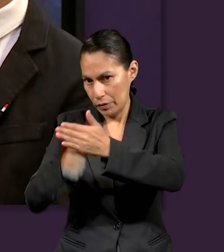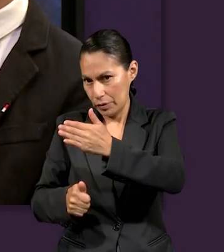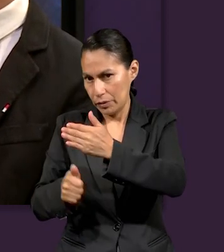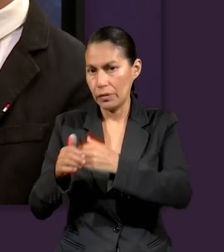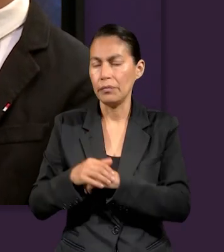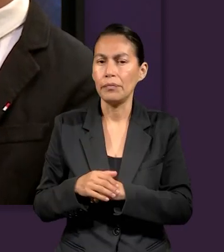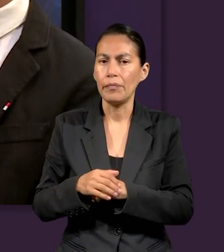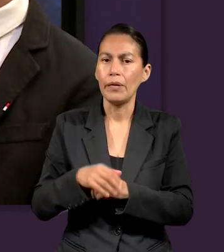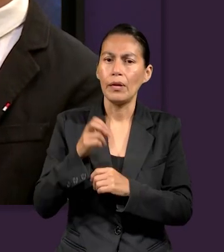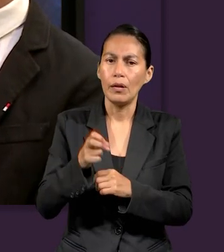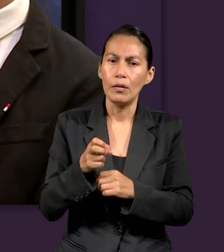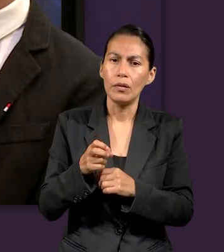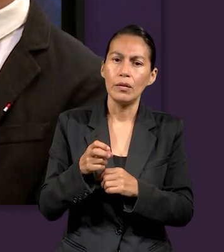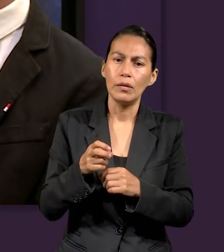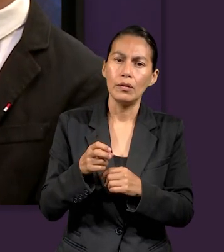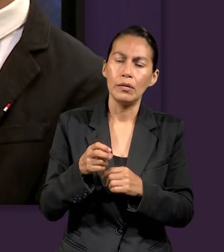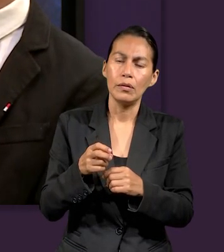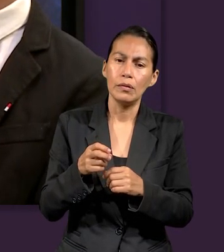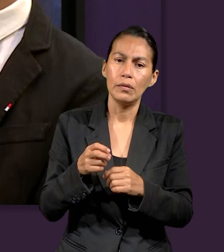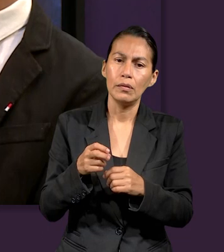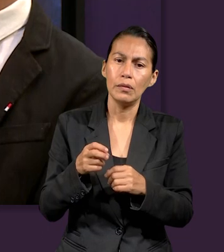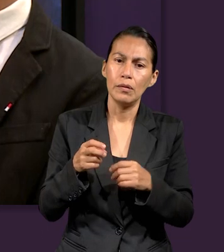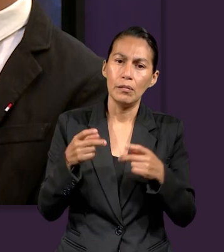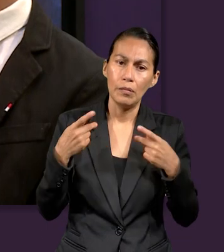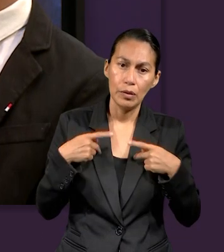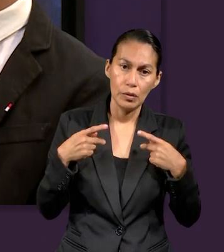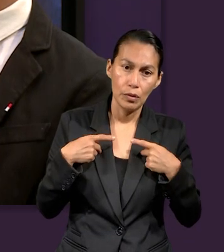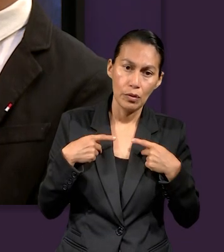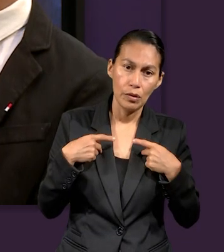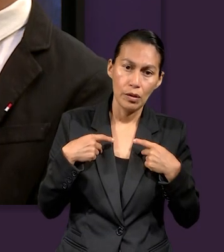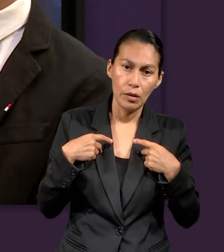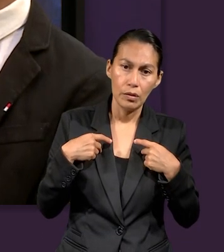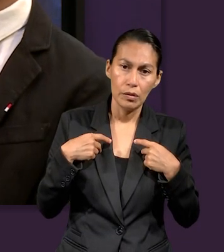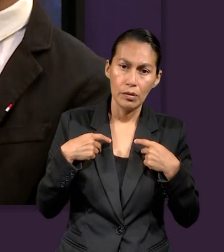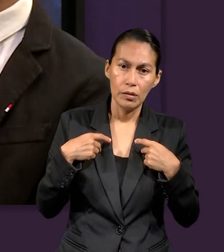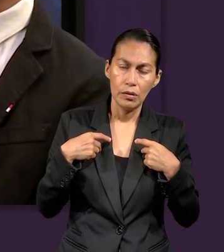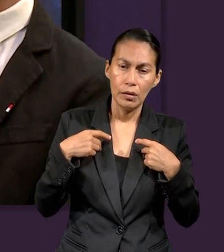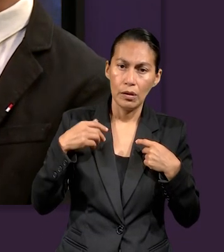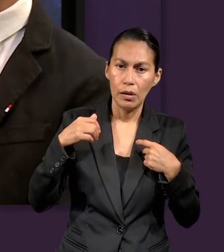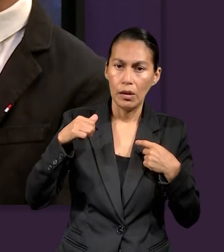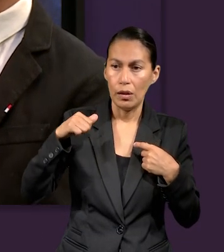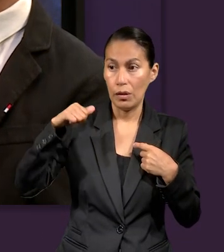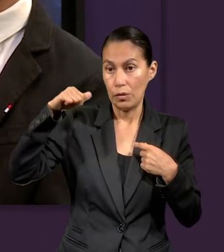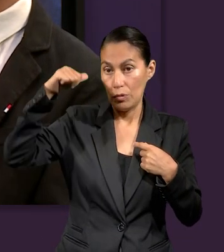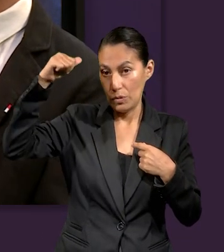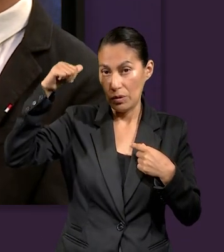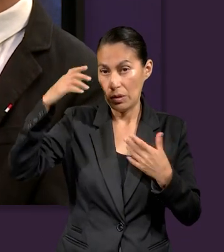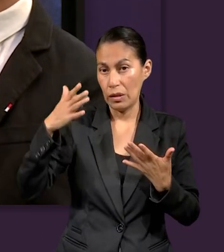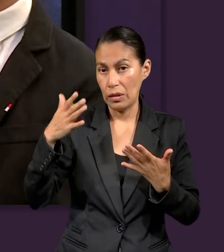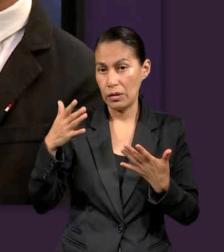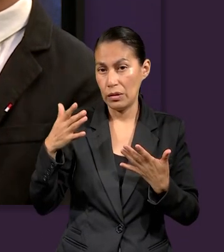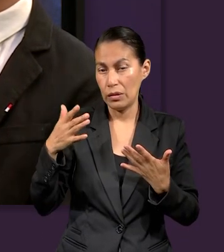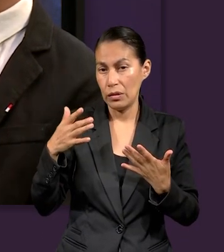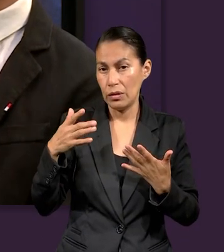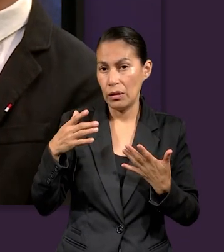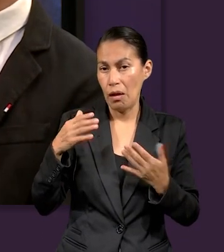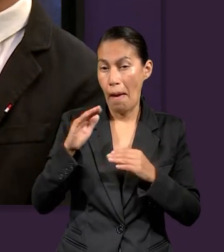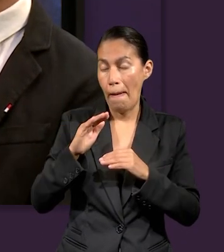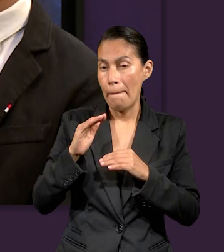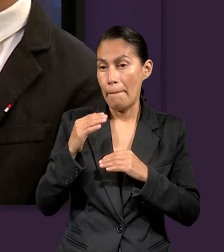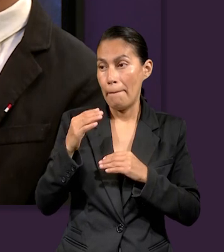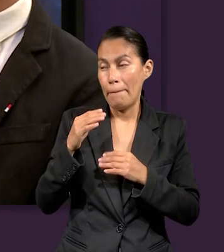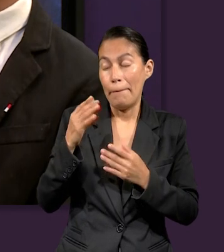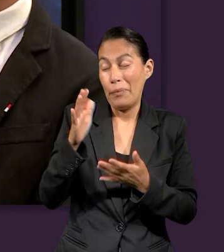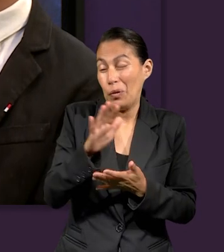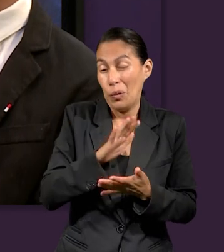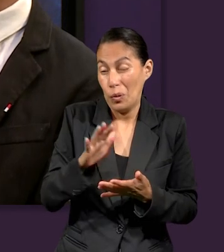adventista. Entonces, compartirlo con unas, con las personas que son mayores, que yo, es muy difícil.